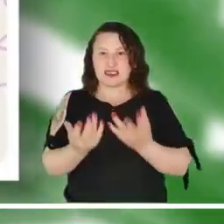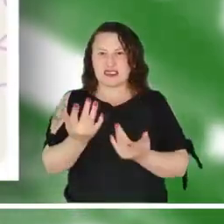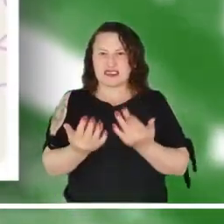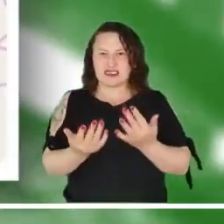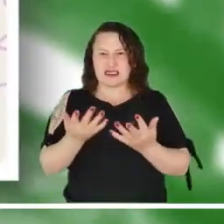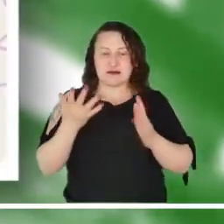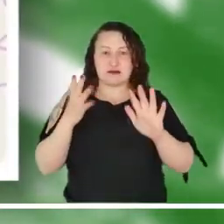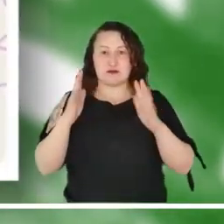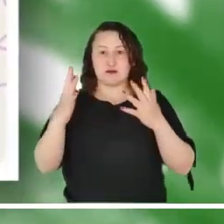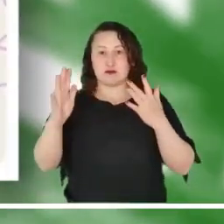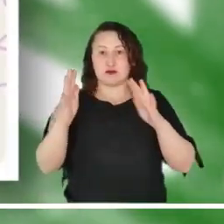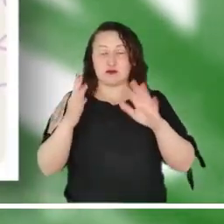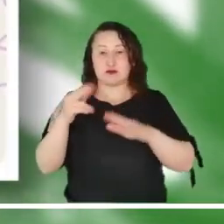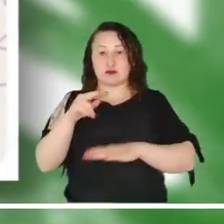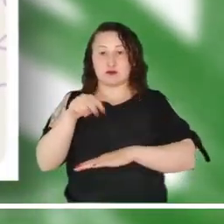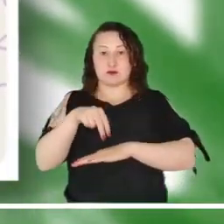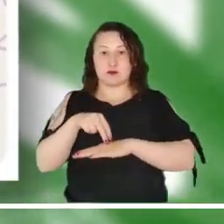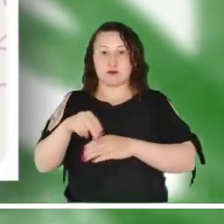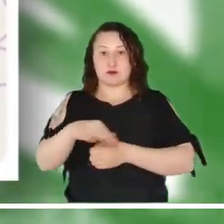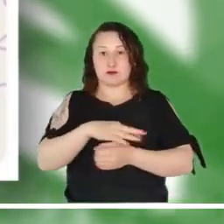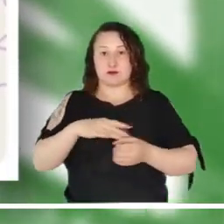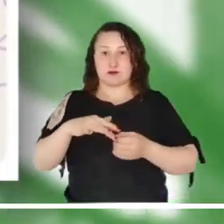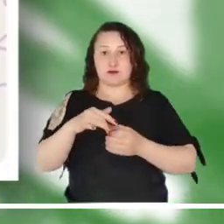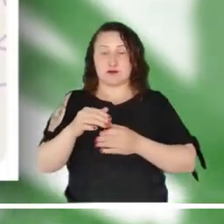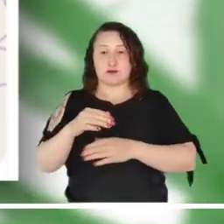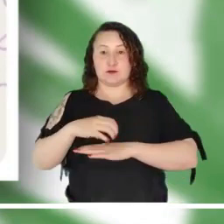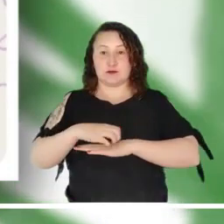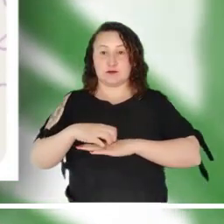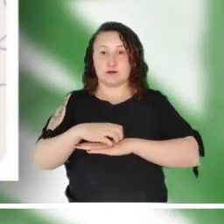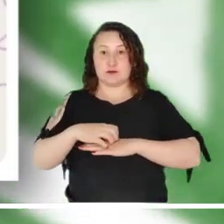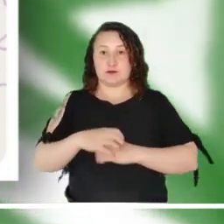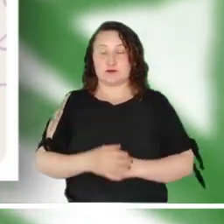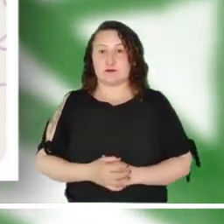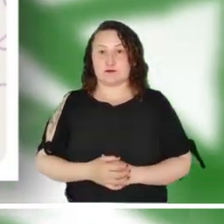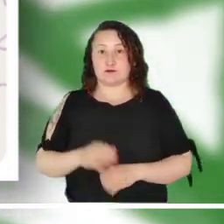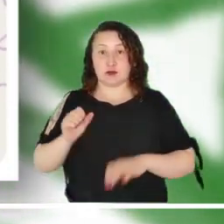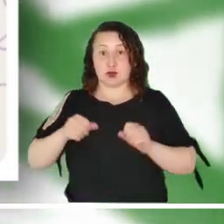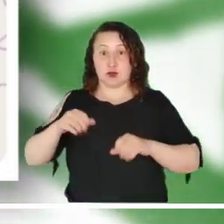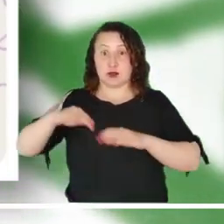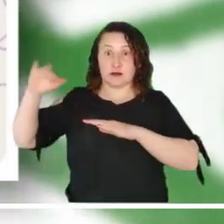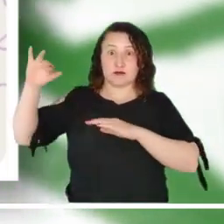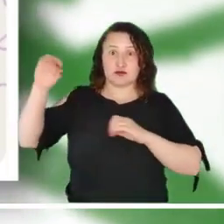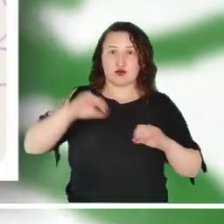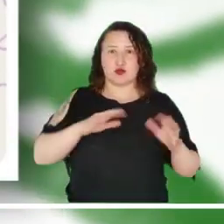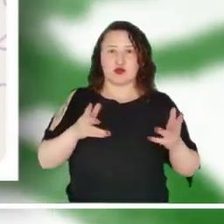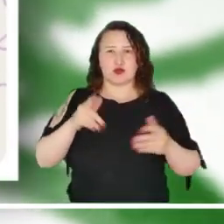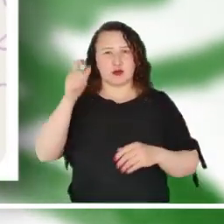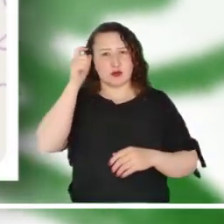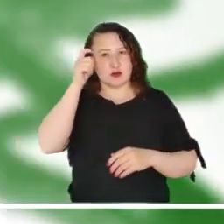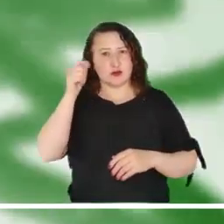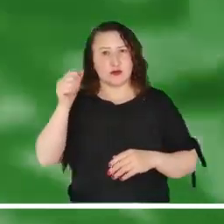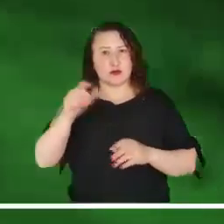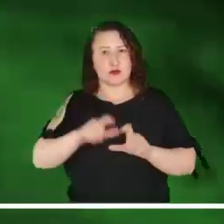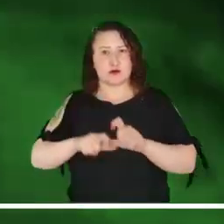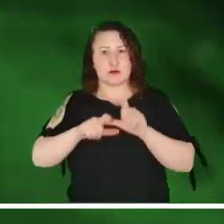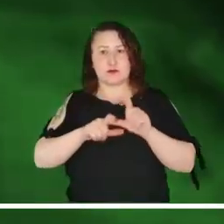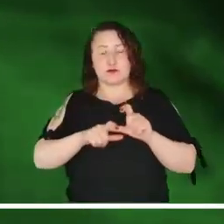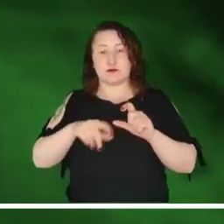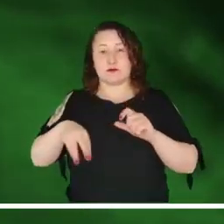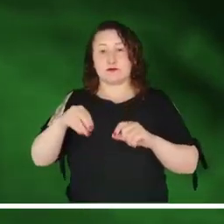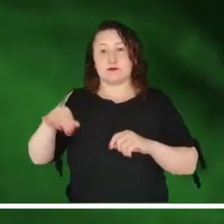Persiste la alerta roja por alta posibilidad de incendios en las zonas de cobertura vegetal de Nariño, Cundinamarca y Tolima.